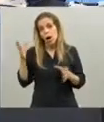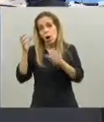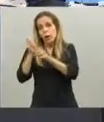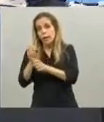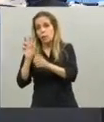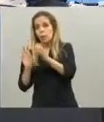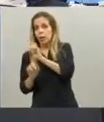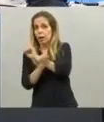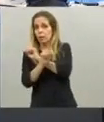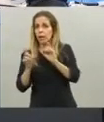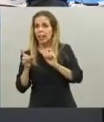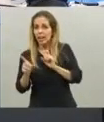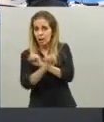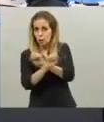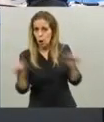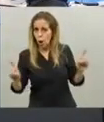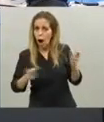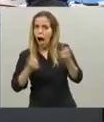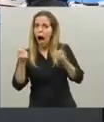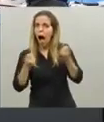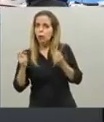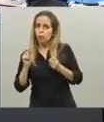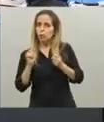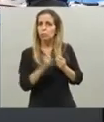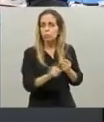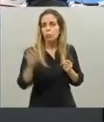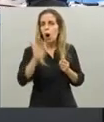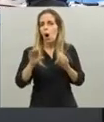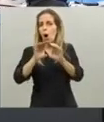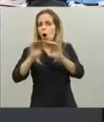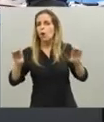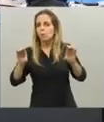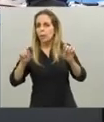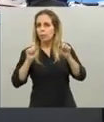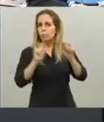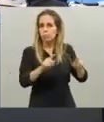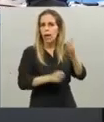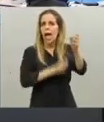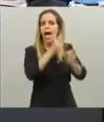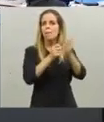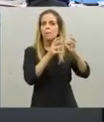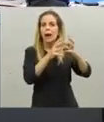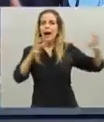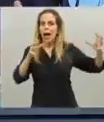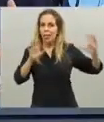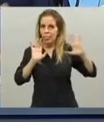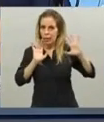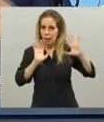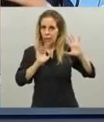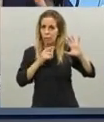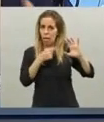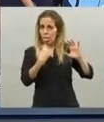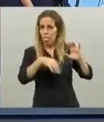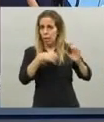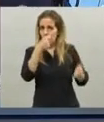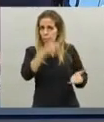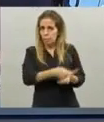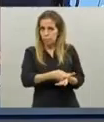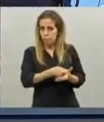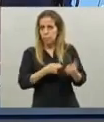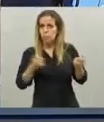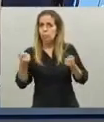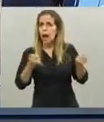así han abierto más de 500 empresas pequeñas medianas y grandes en la provincia de Buenos Aires es el corazón productivo 54